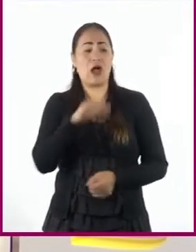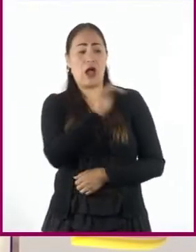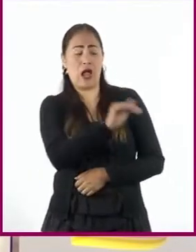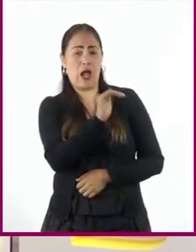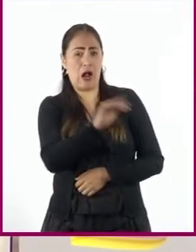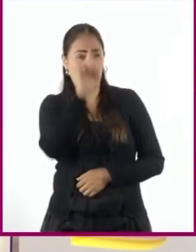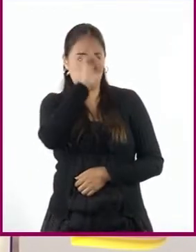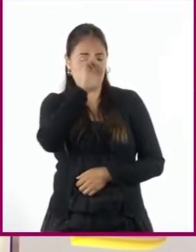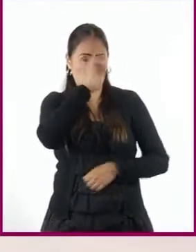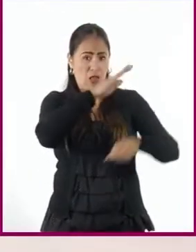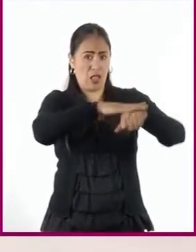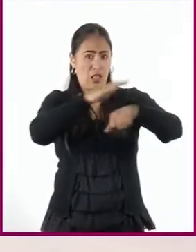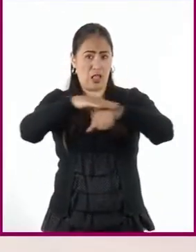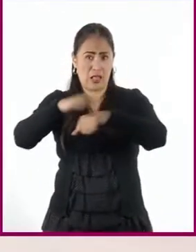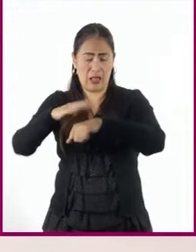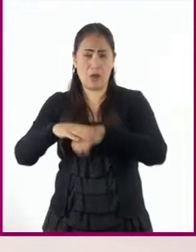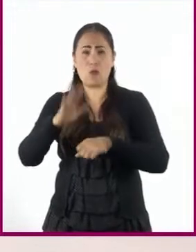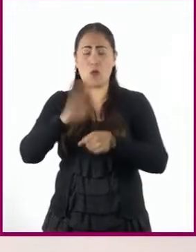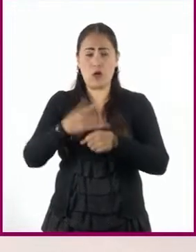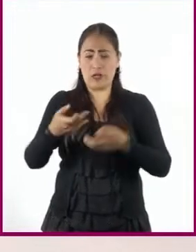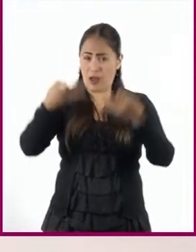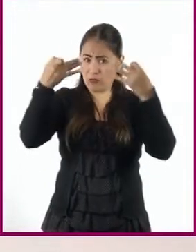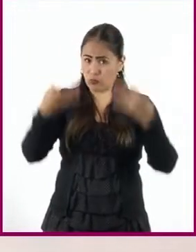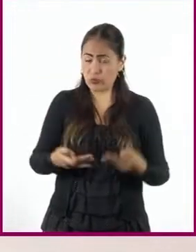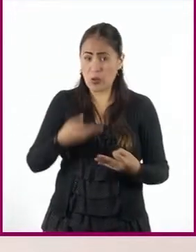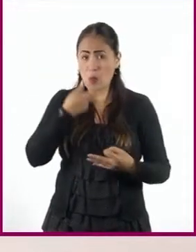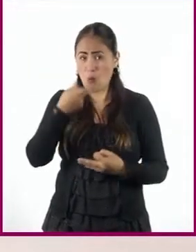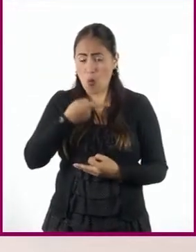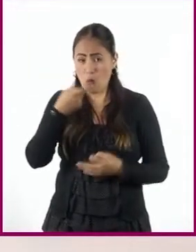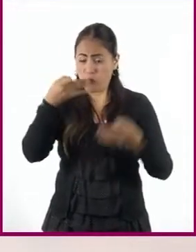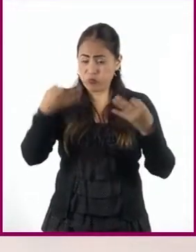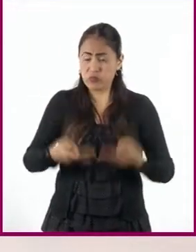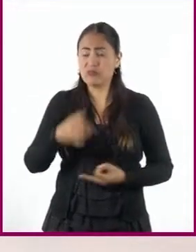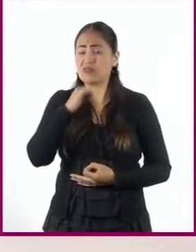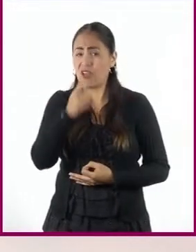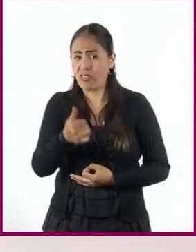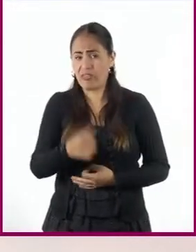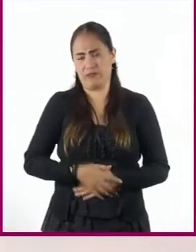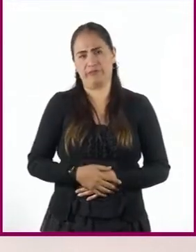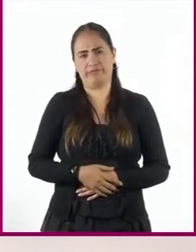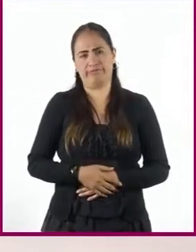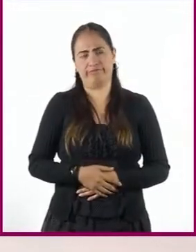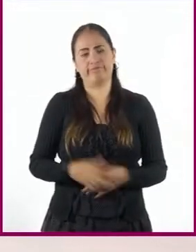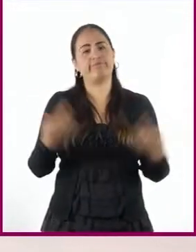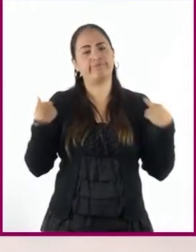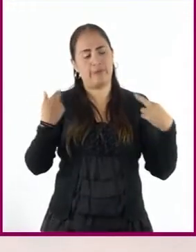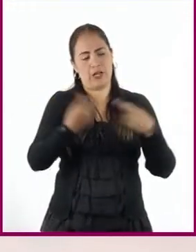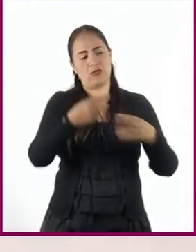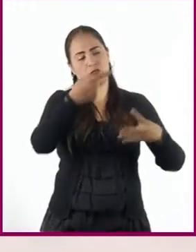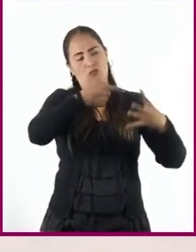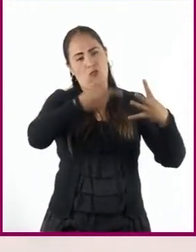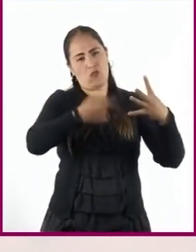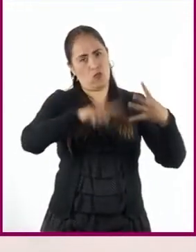demasiado informal. Ah, sí. Eso pudo haber pasado.